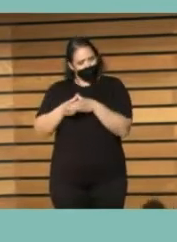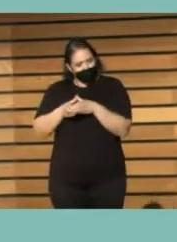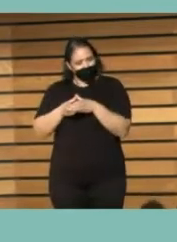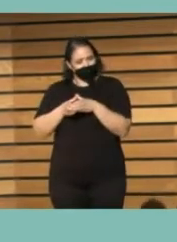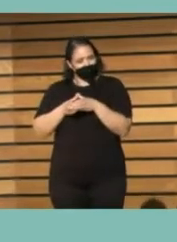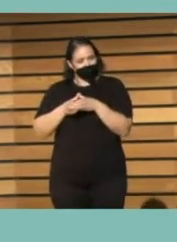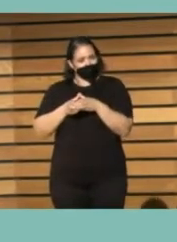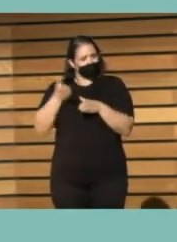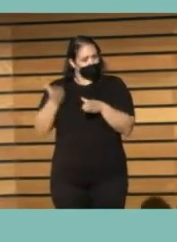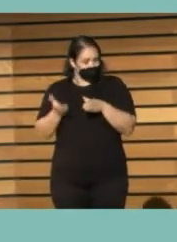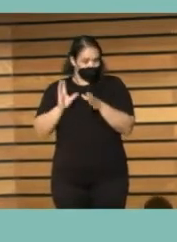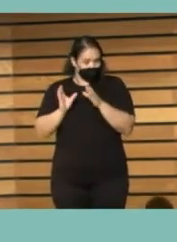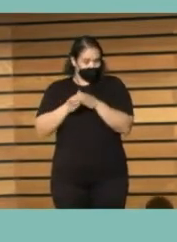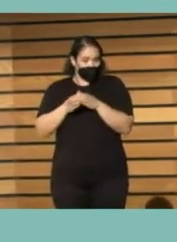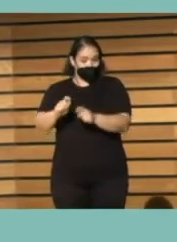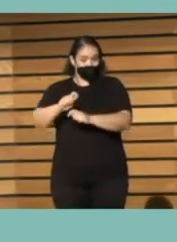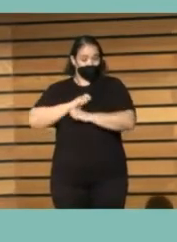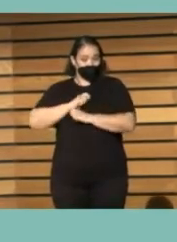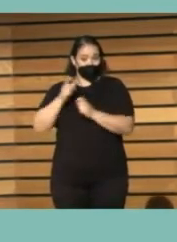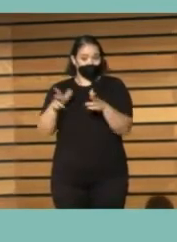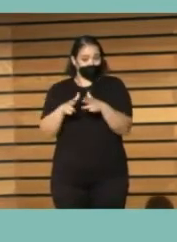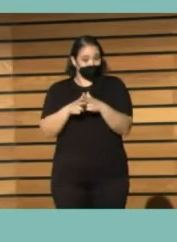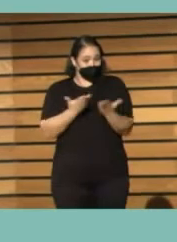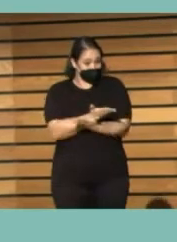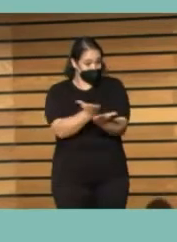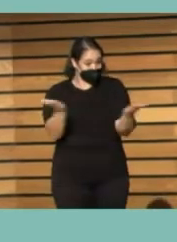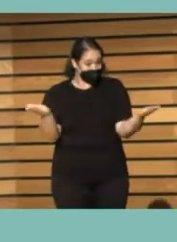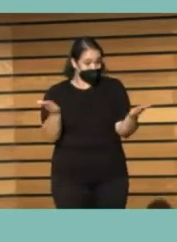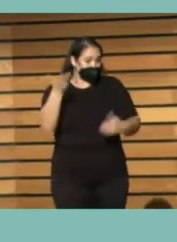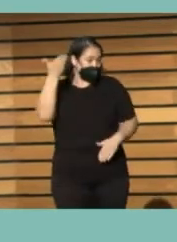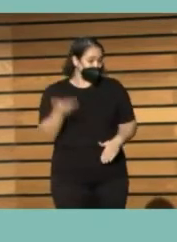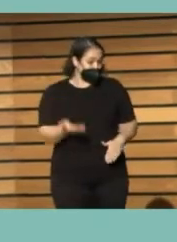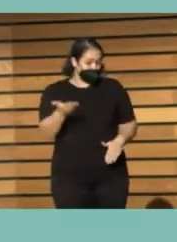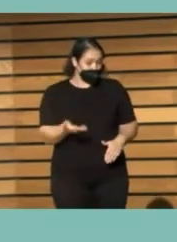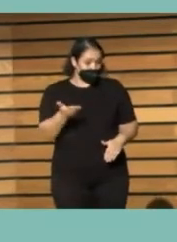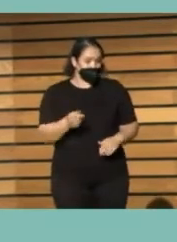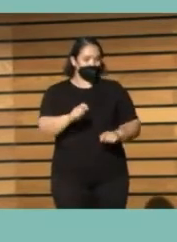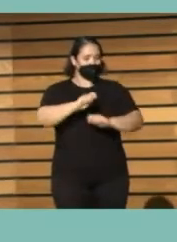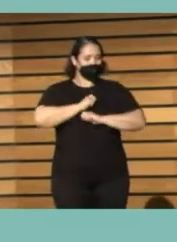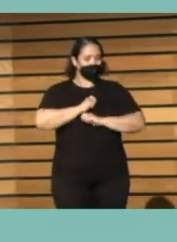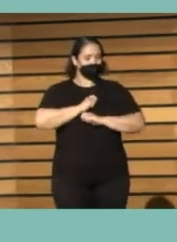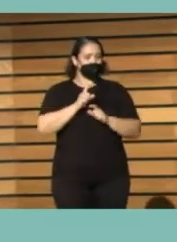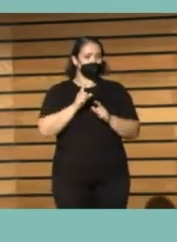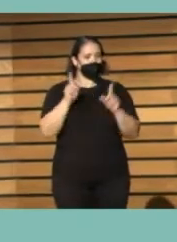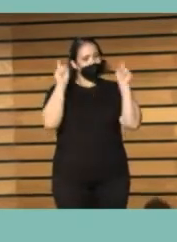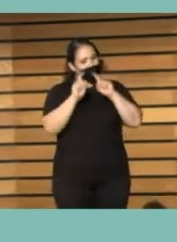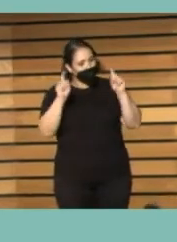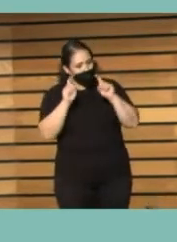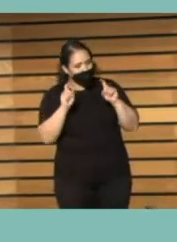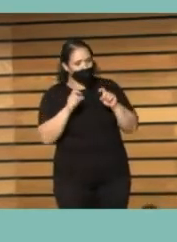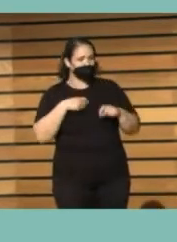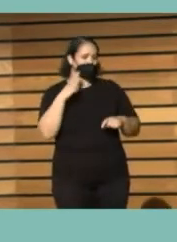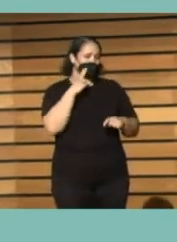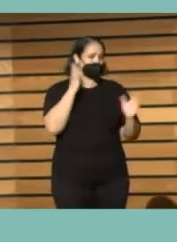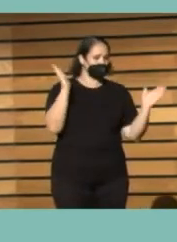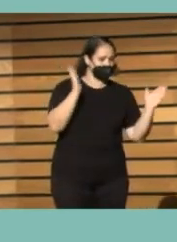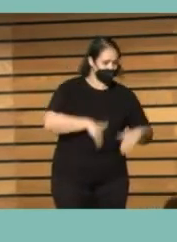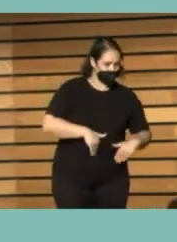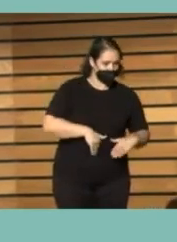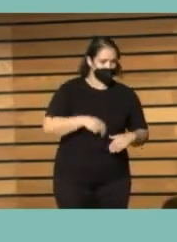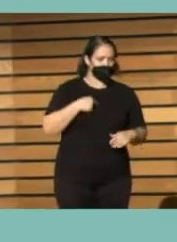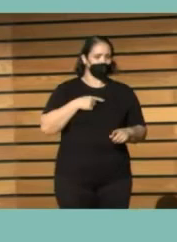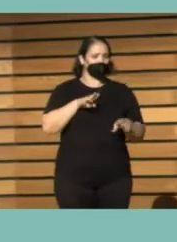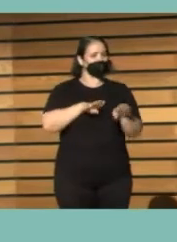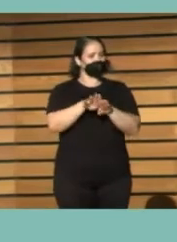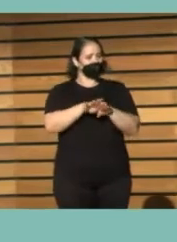que eso es importante, que aporta a la sociedad algo que es fundamental. Nos da educación y nos quita los miedos y nos hace ser más